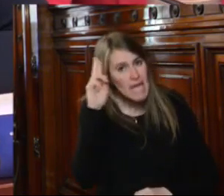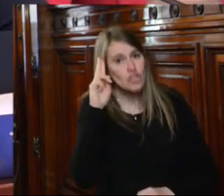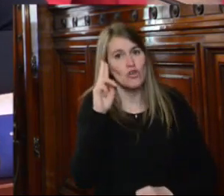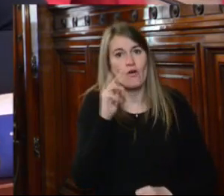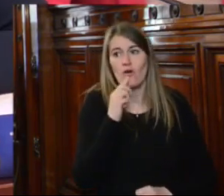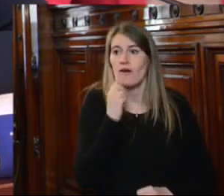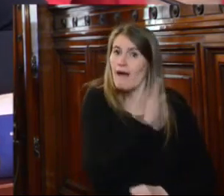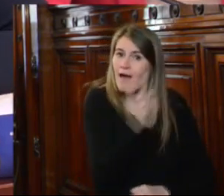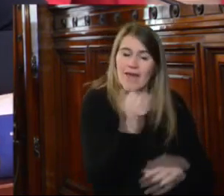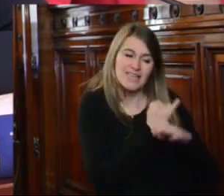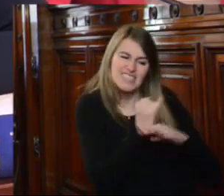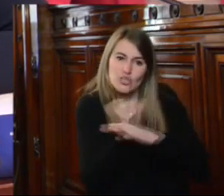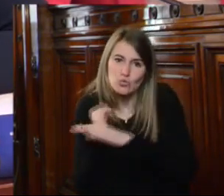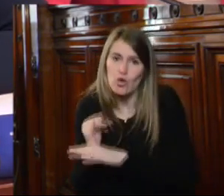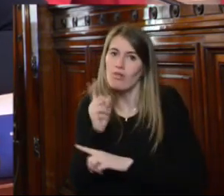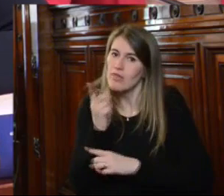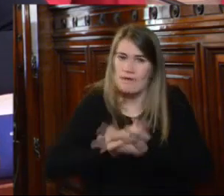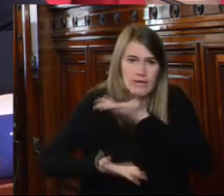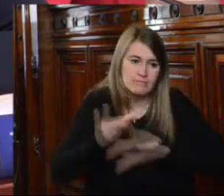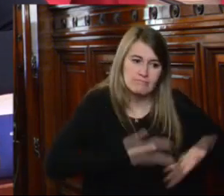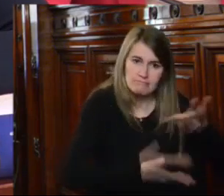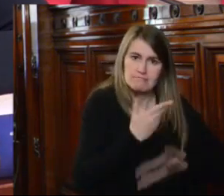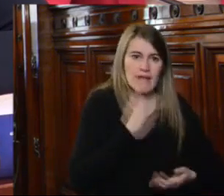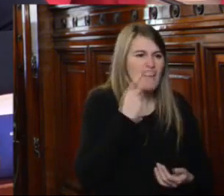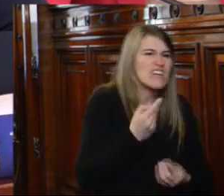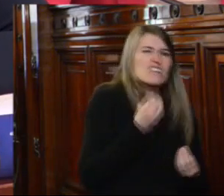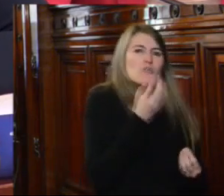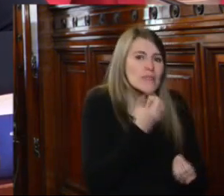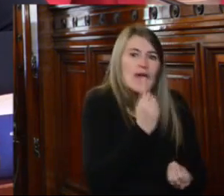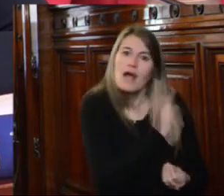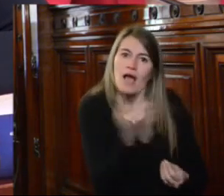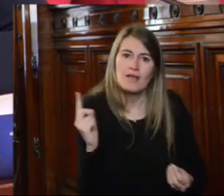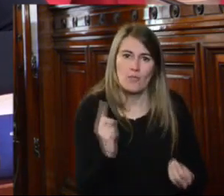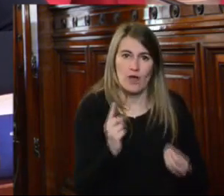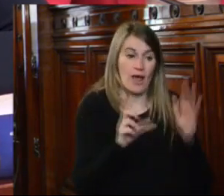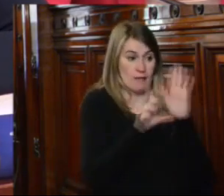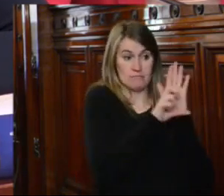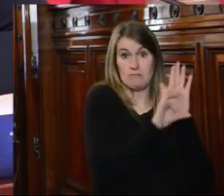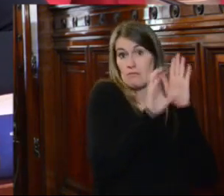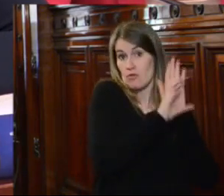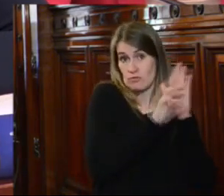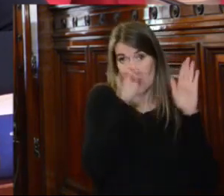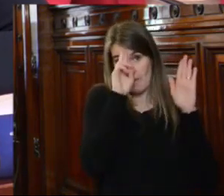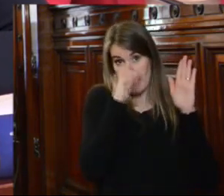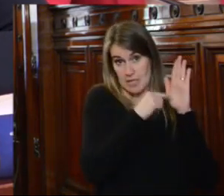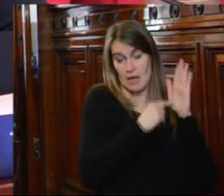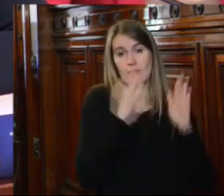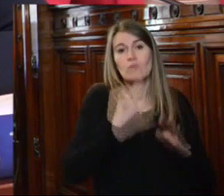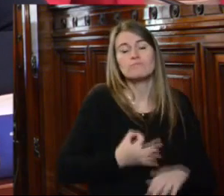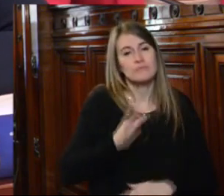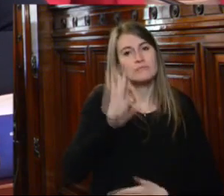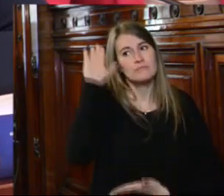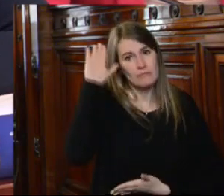todas las instituciones que han sido encomendadas por la constitución y las leyes para efectivizar el compromiso del Estado en materia de